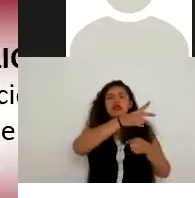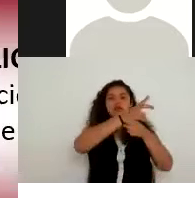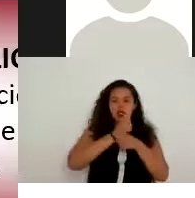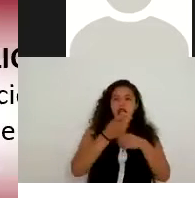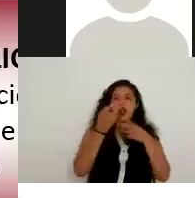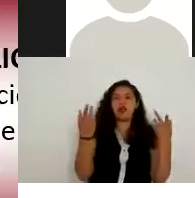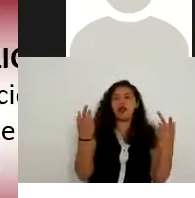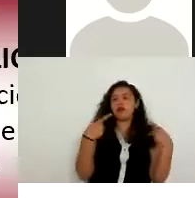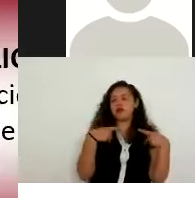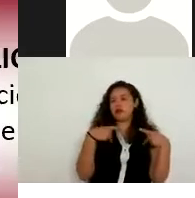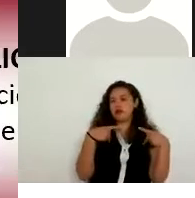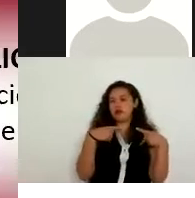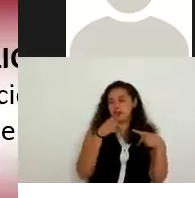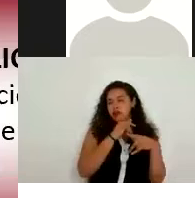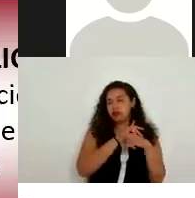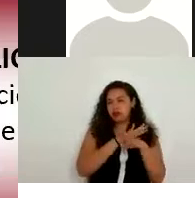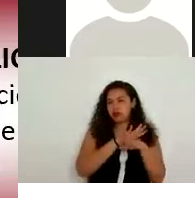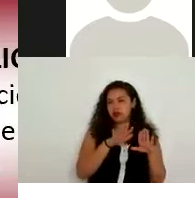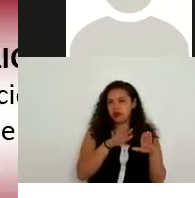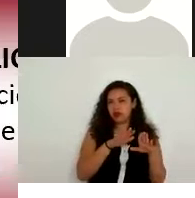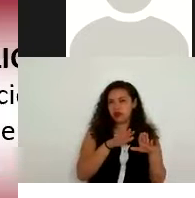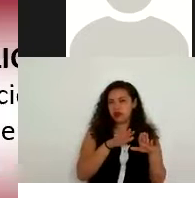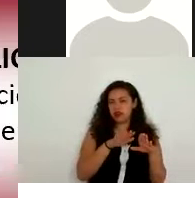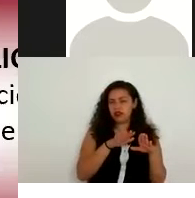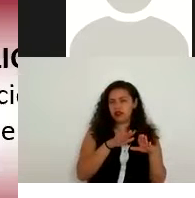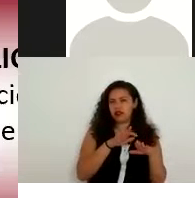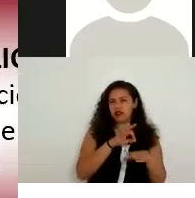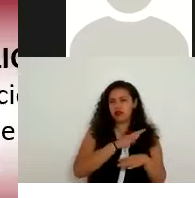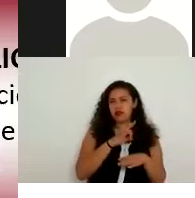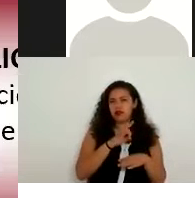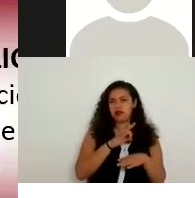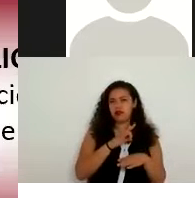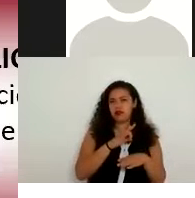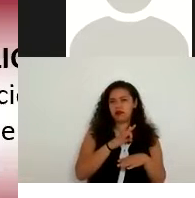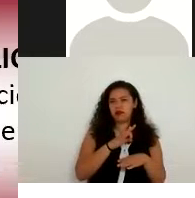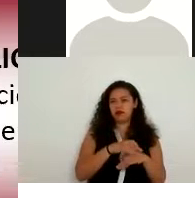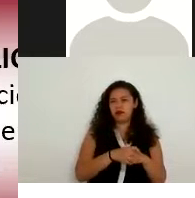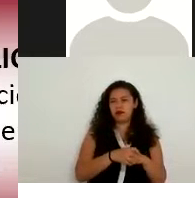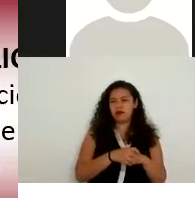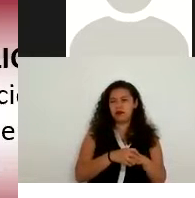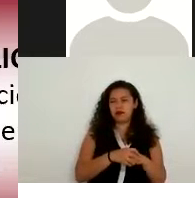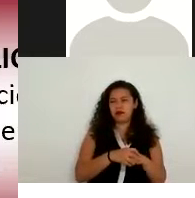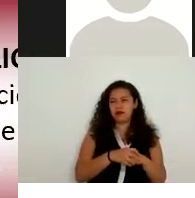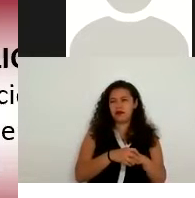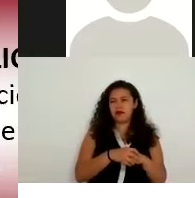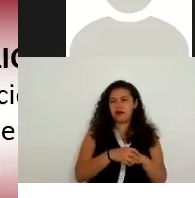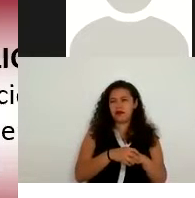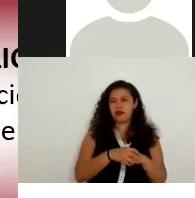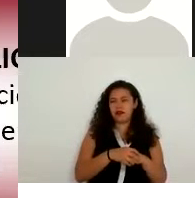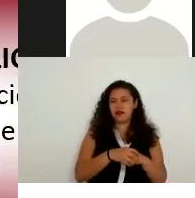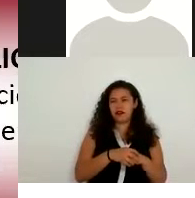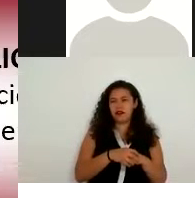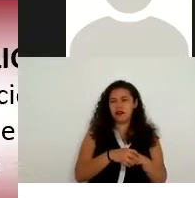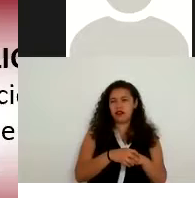sus datos estos datos podríamos tener incluso nosotros en nuestras propias computadoras en nuestros propios